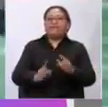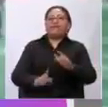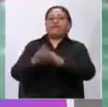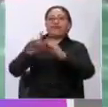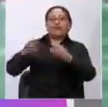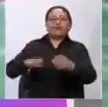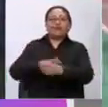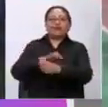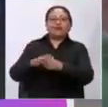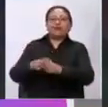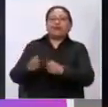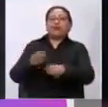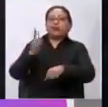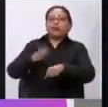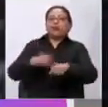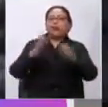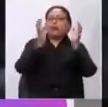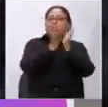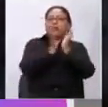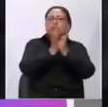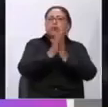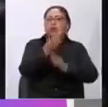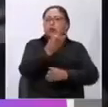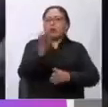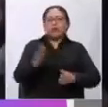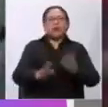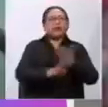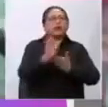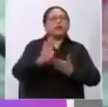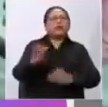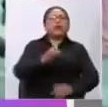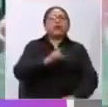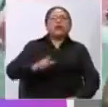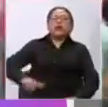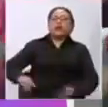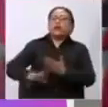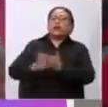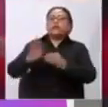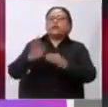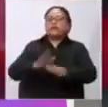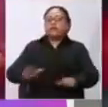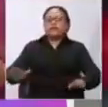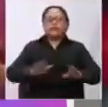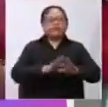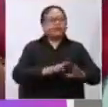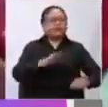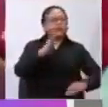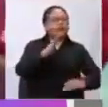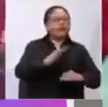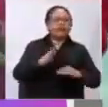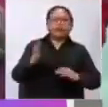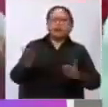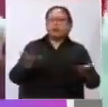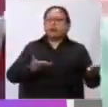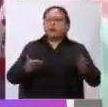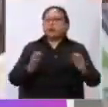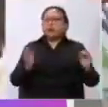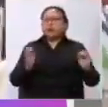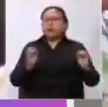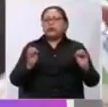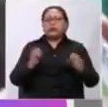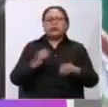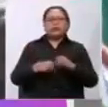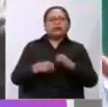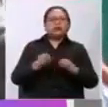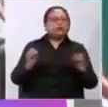y las Defensorías de la Niñez y Adolescencia, por un lado, disminuyen casi a nada sus servicios, no se generan